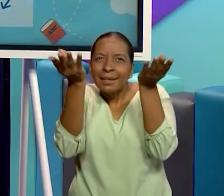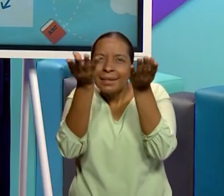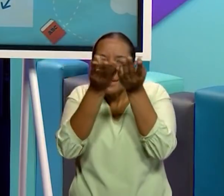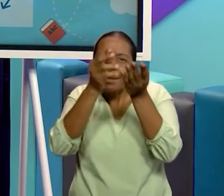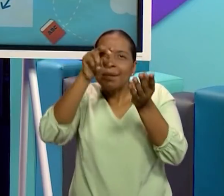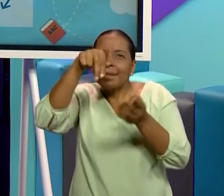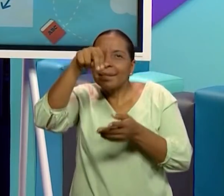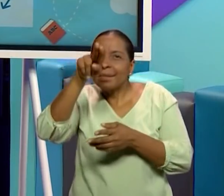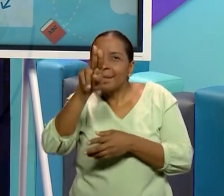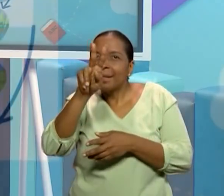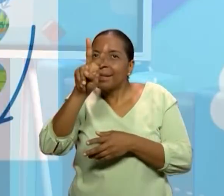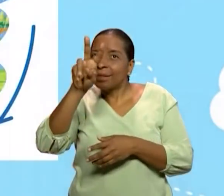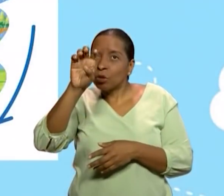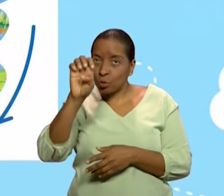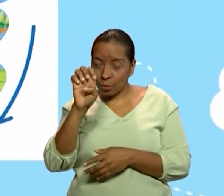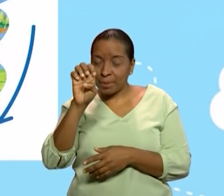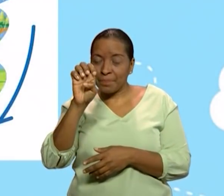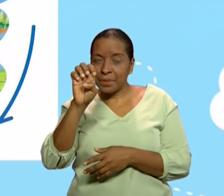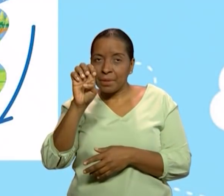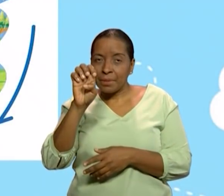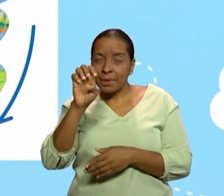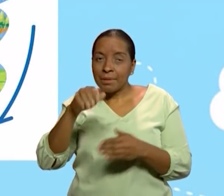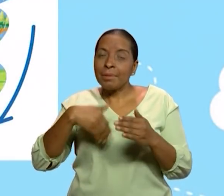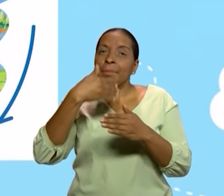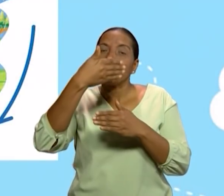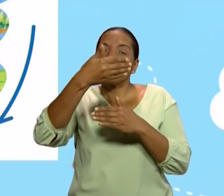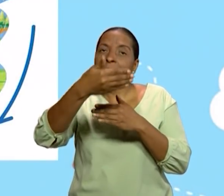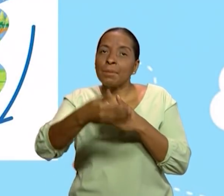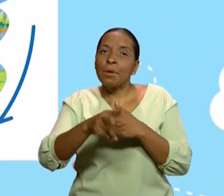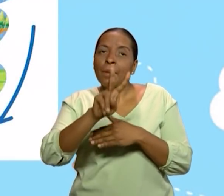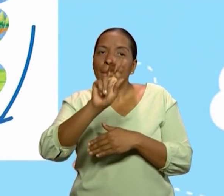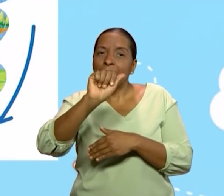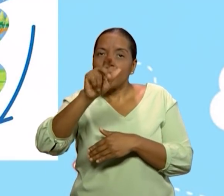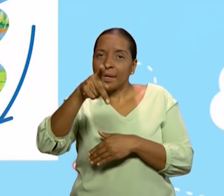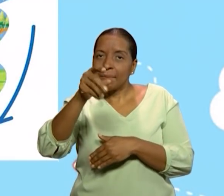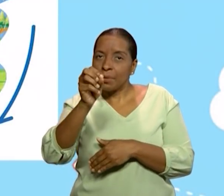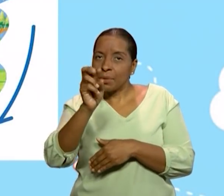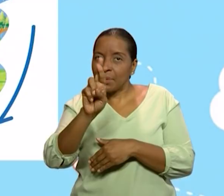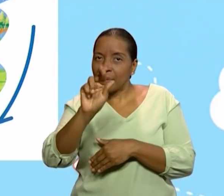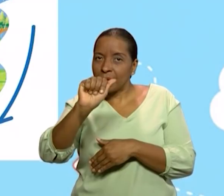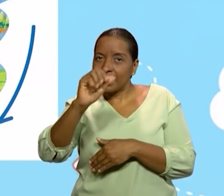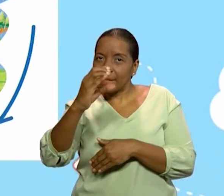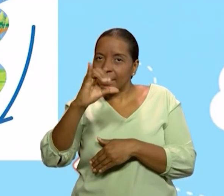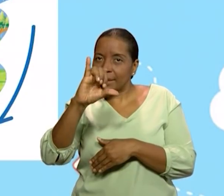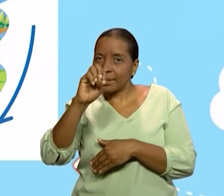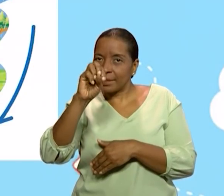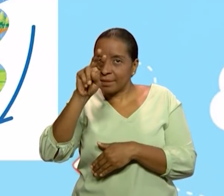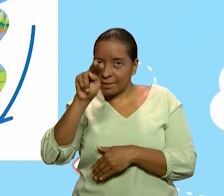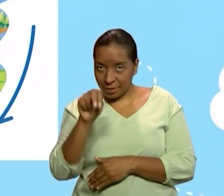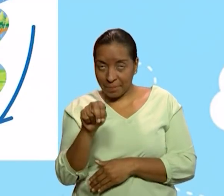etapa la llamamos evaporación. Luego que suba a las nubes, que arriba,